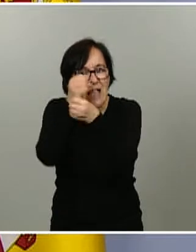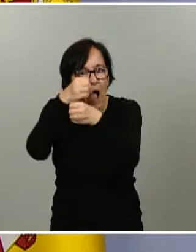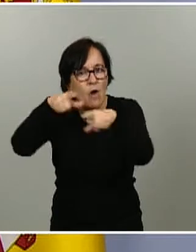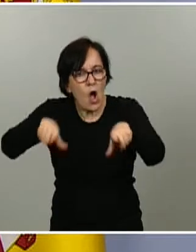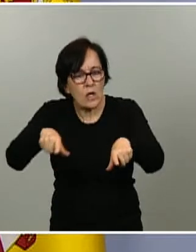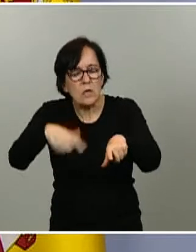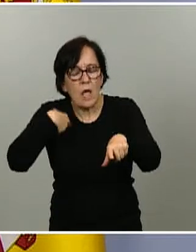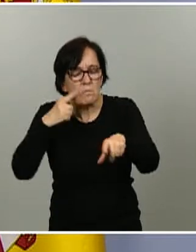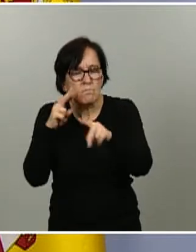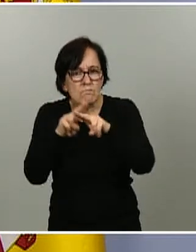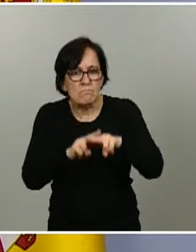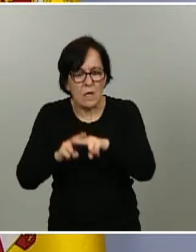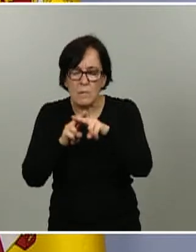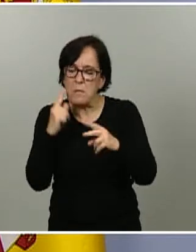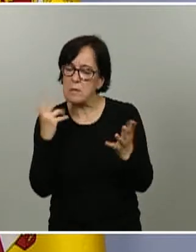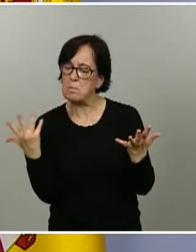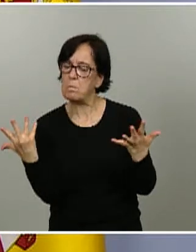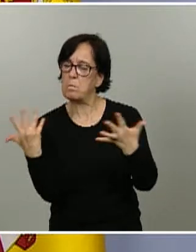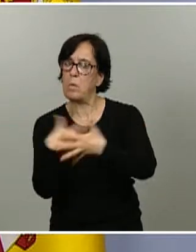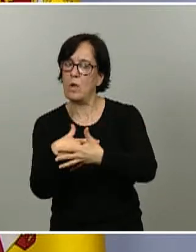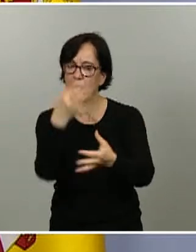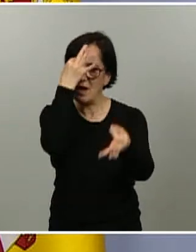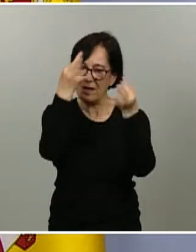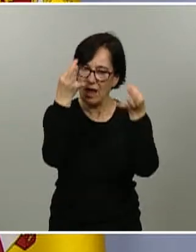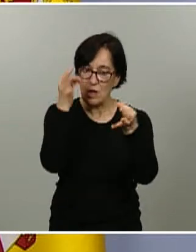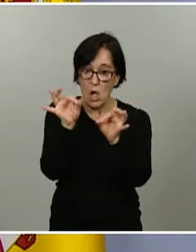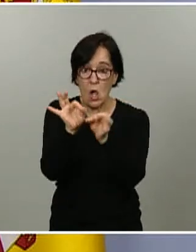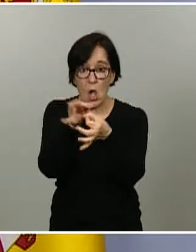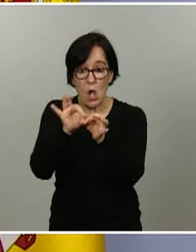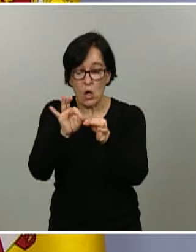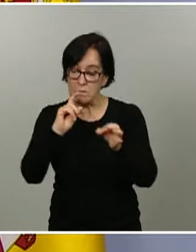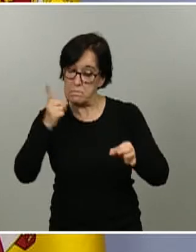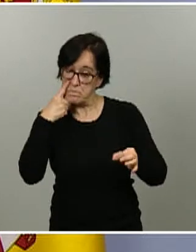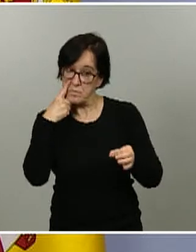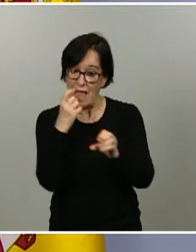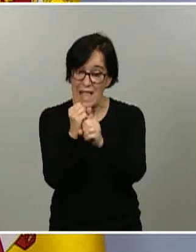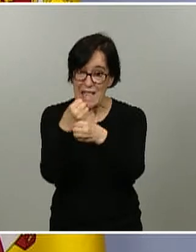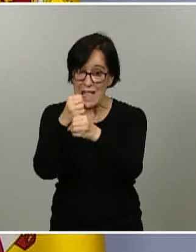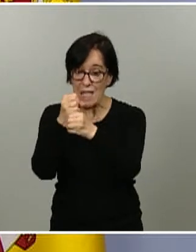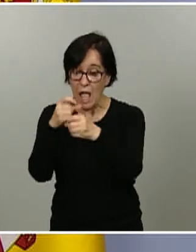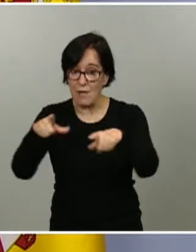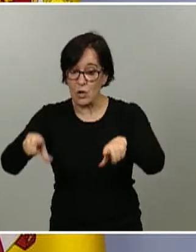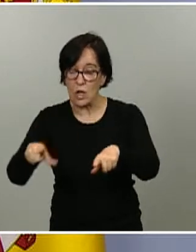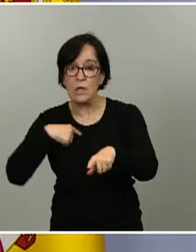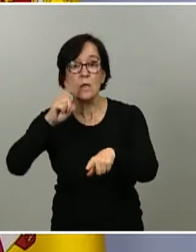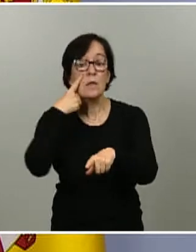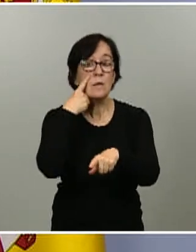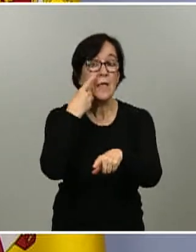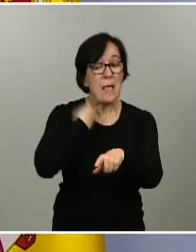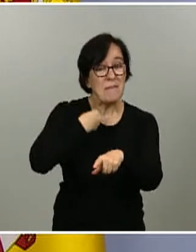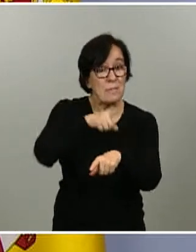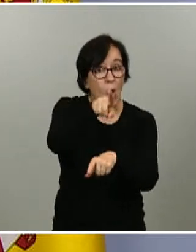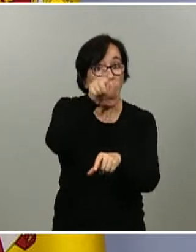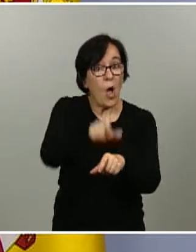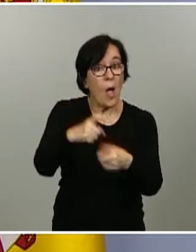hecho es cruzar los datos de las inmunoglobulinas que se detectan en laboratorio y las que se han detectado en estos mismos participantes